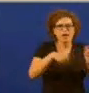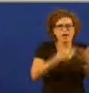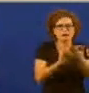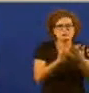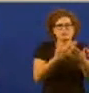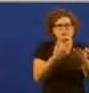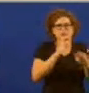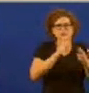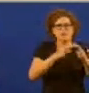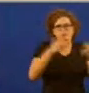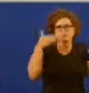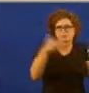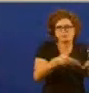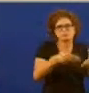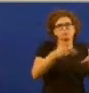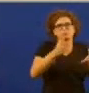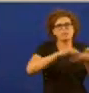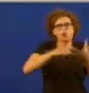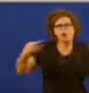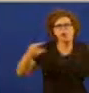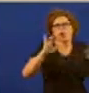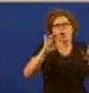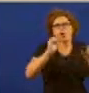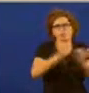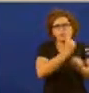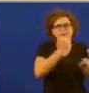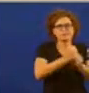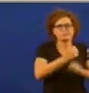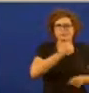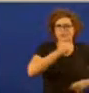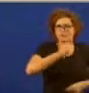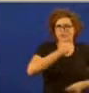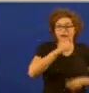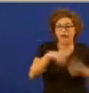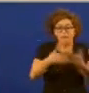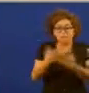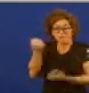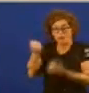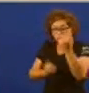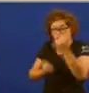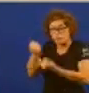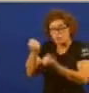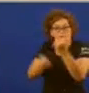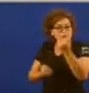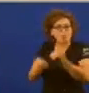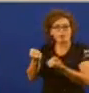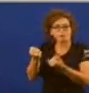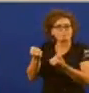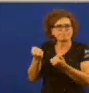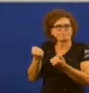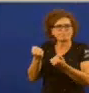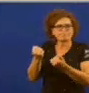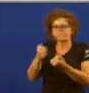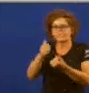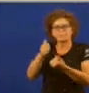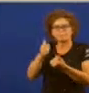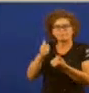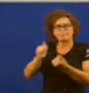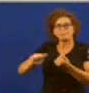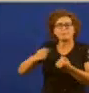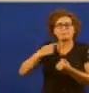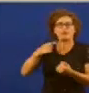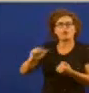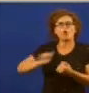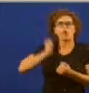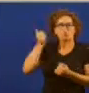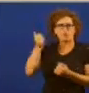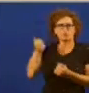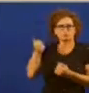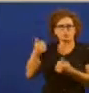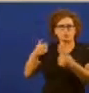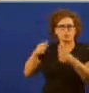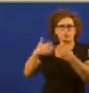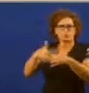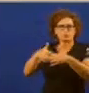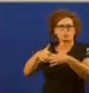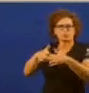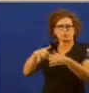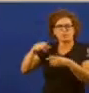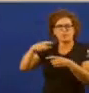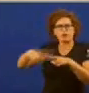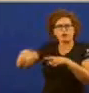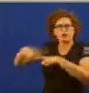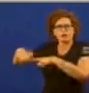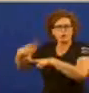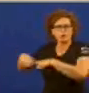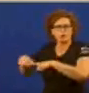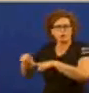tecnolóxica ou no emprego o automóvil tamén segue o ciclo pero perdendo oportunidades na industria de componentes